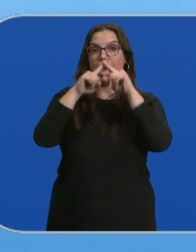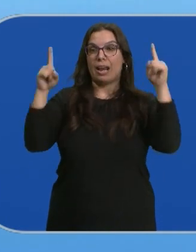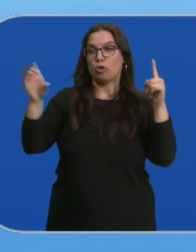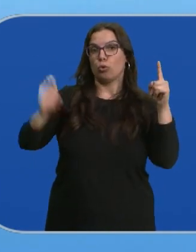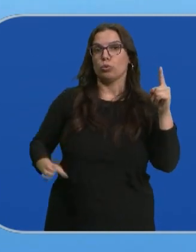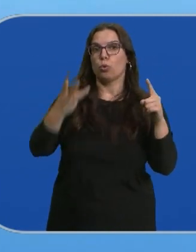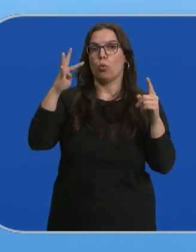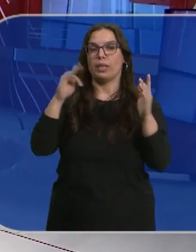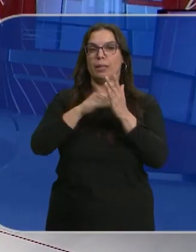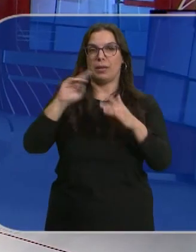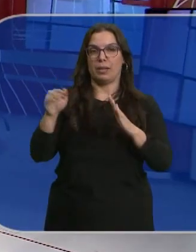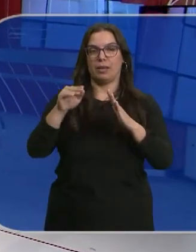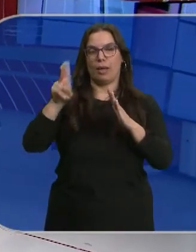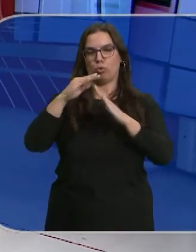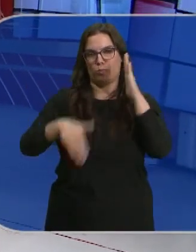.000 euros.